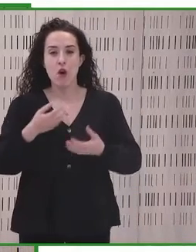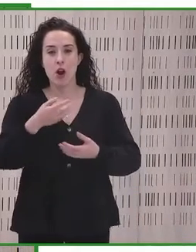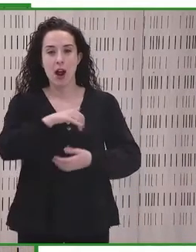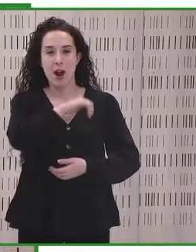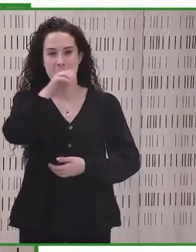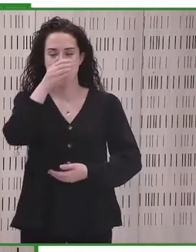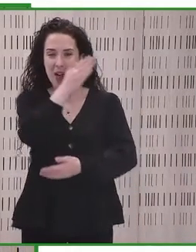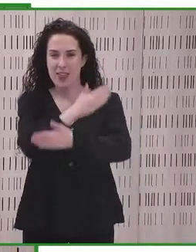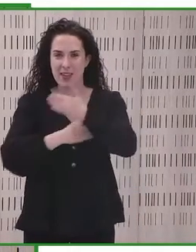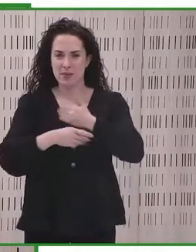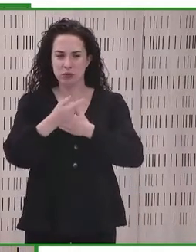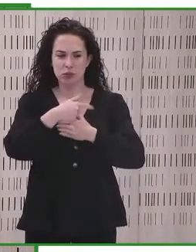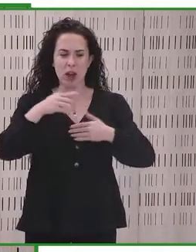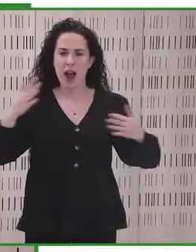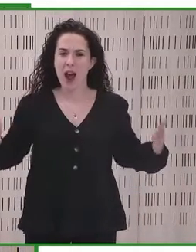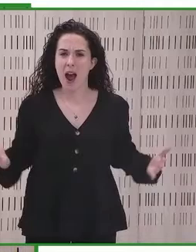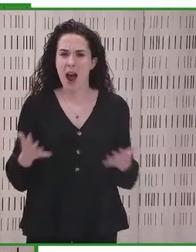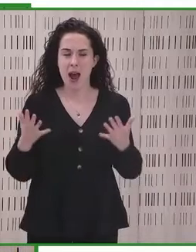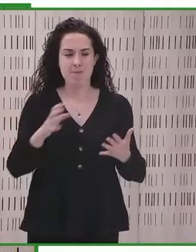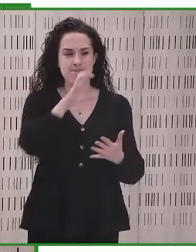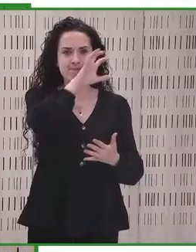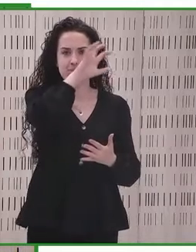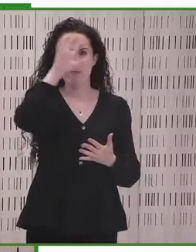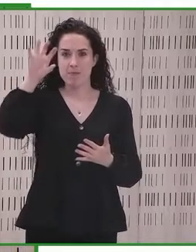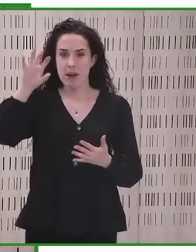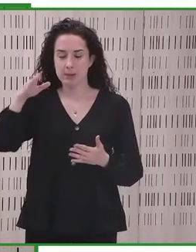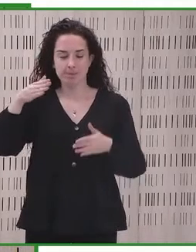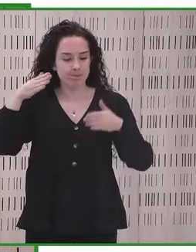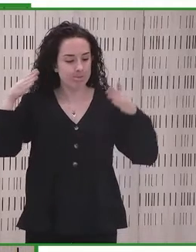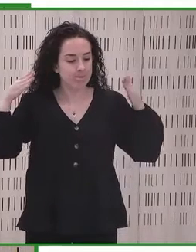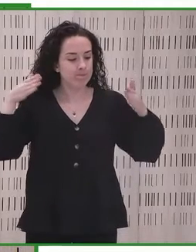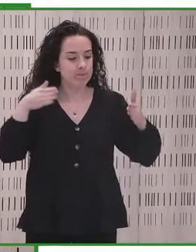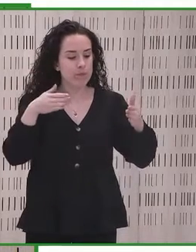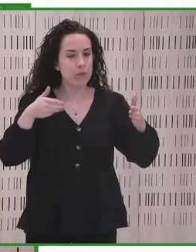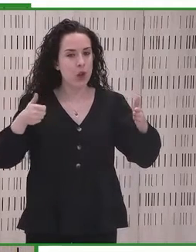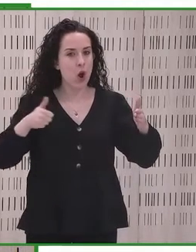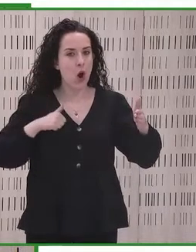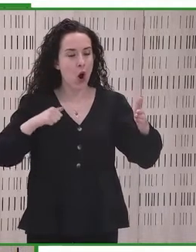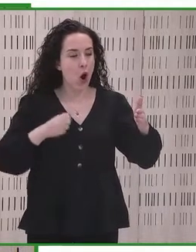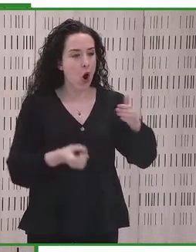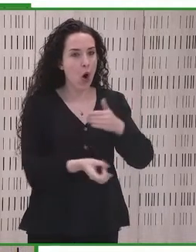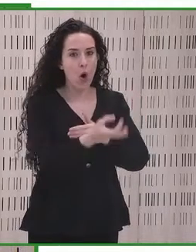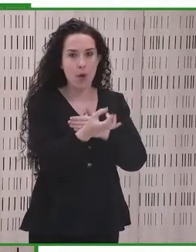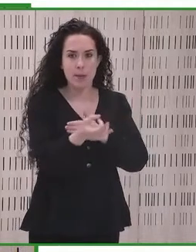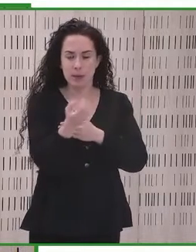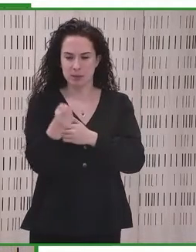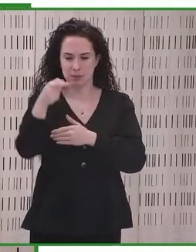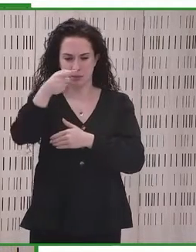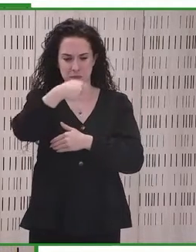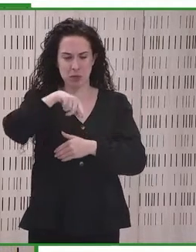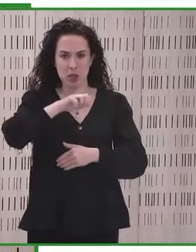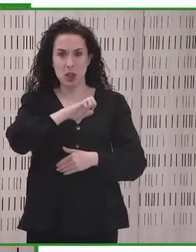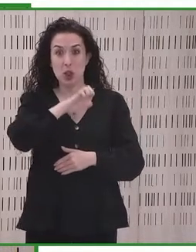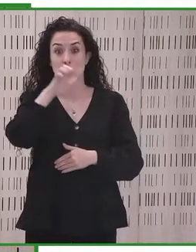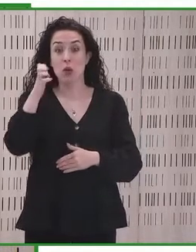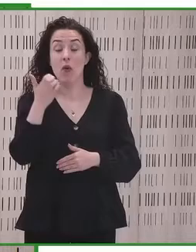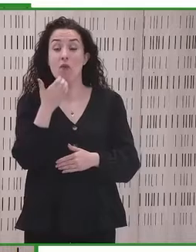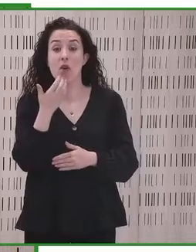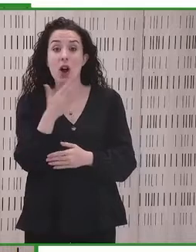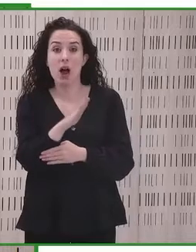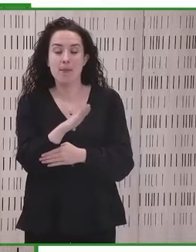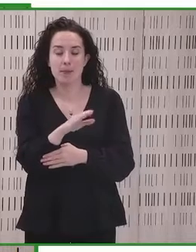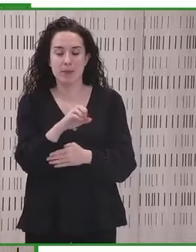Estados a centrarse en las oportunidades que en este caso, en Europa, por ejemplo, nos ofrece el Acta de